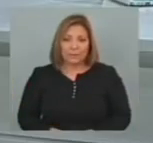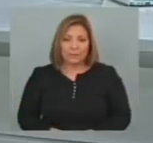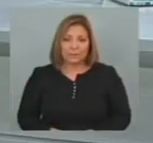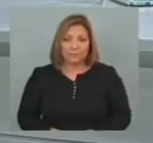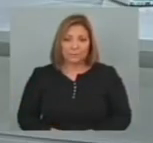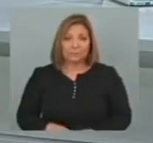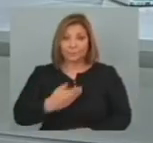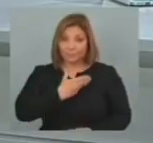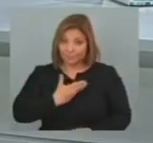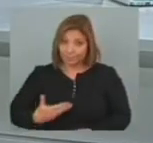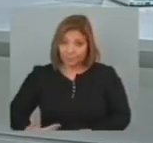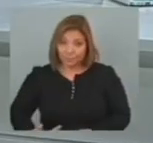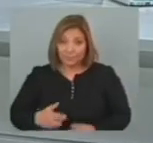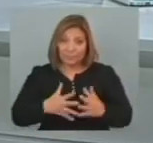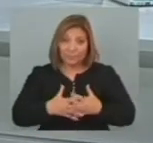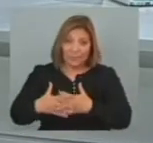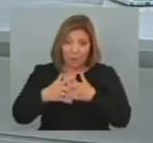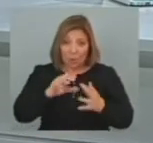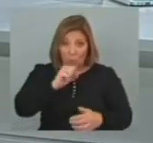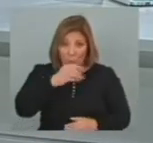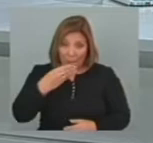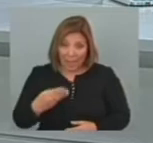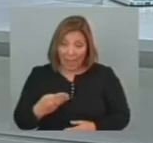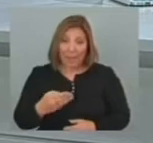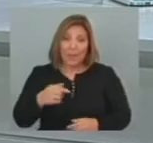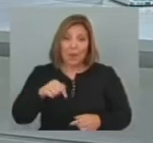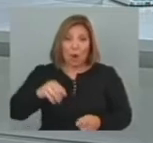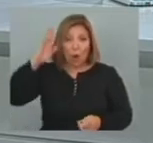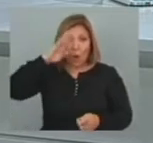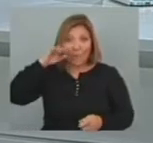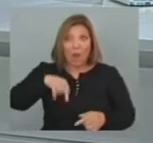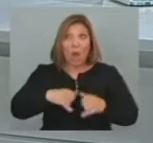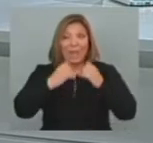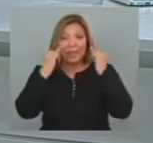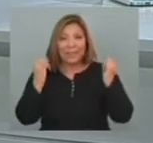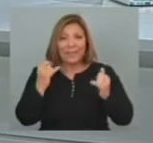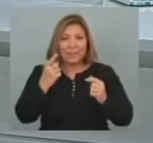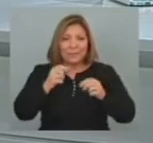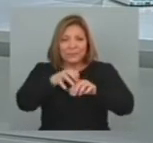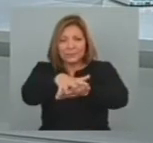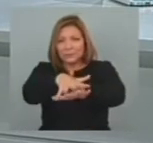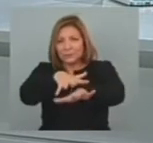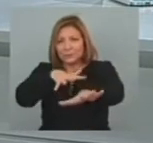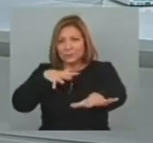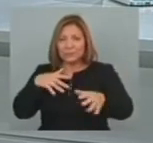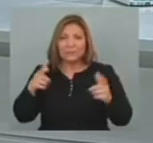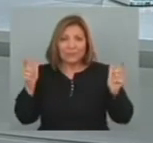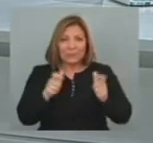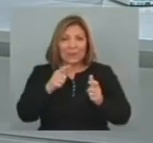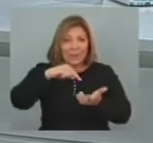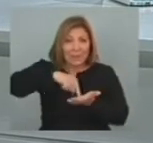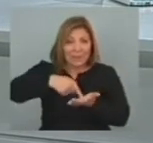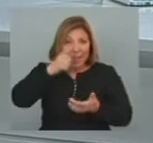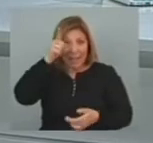El presidente De Estados Unidos Barack Obama Conmemoró hoy Ante una multitud Reunida En la capital